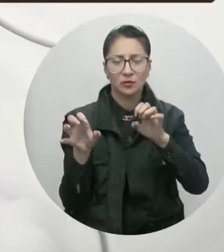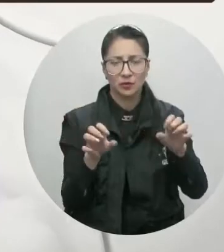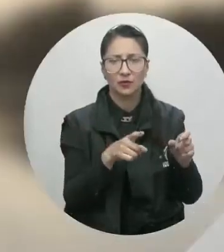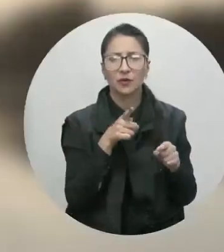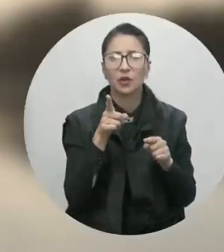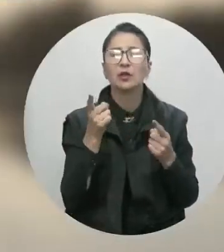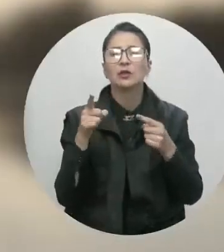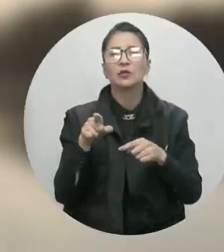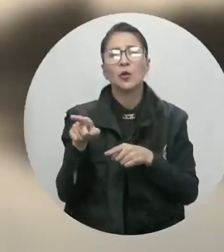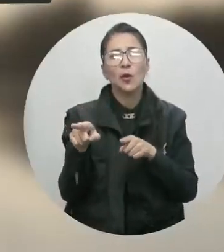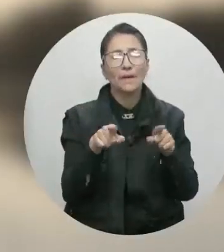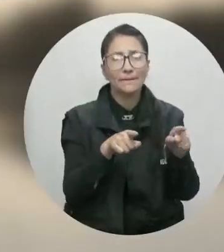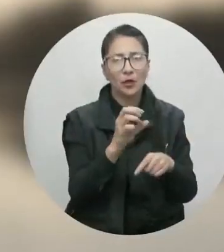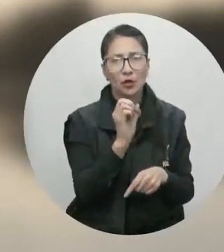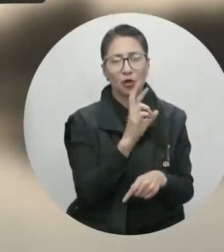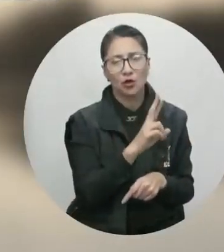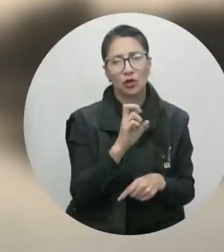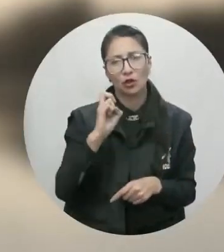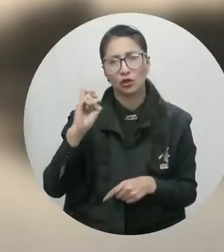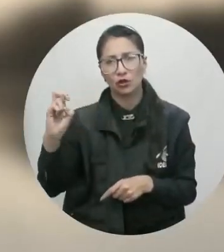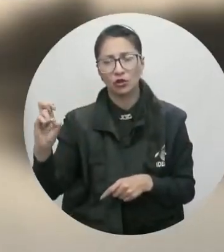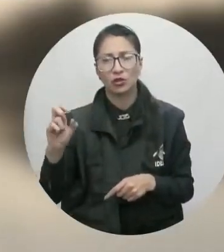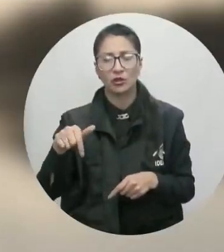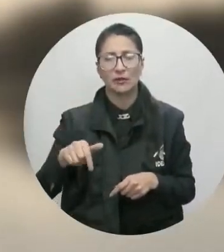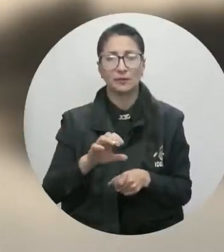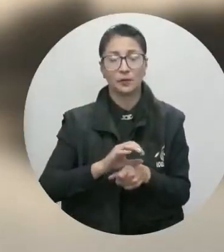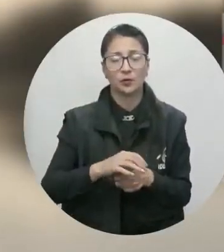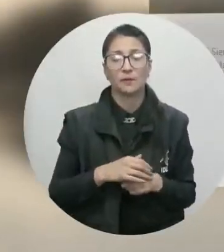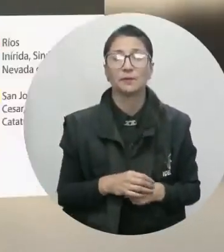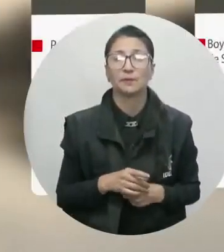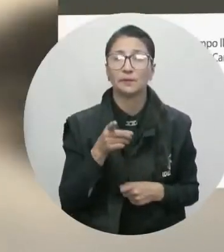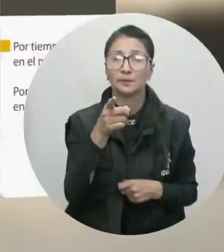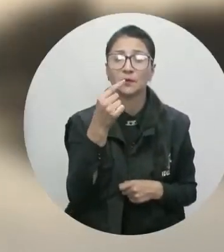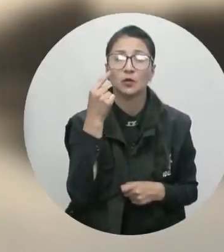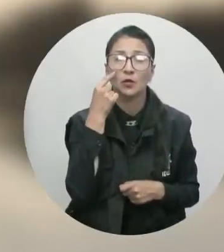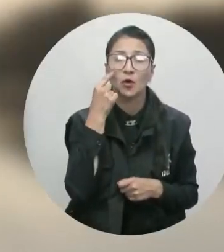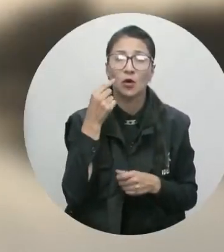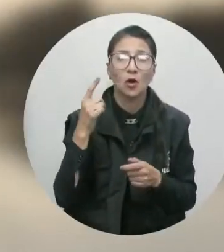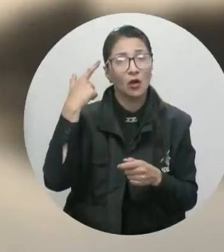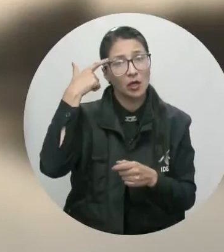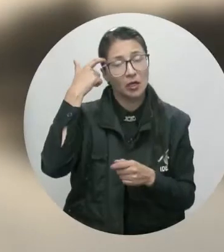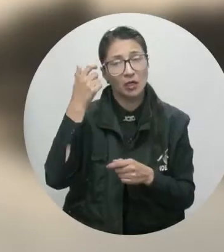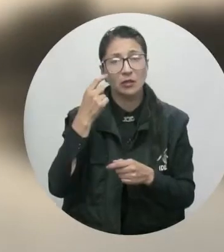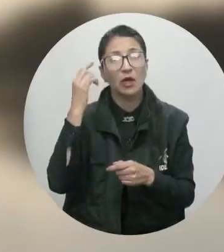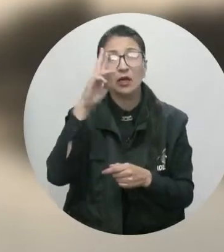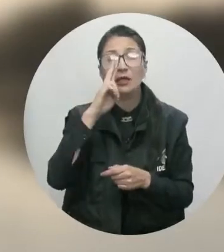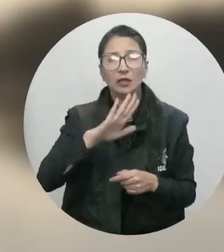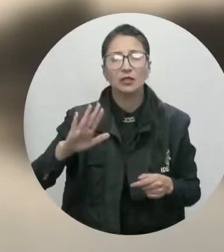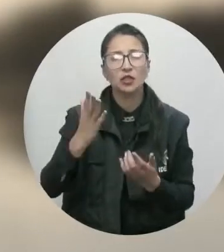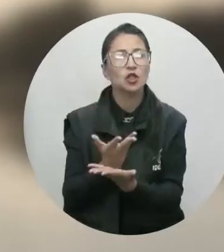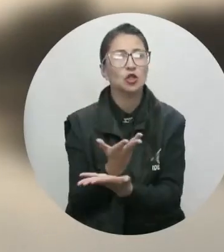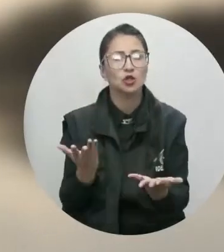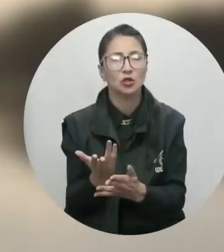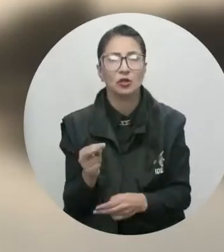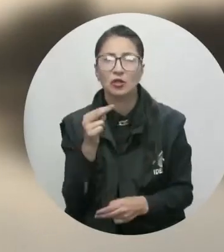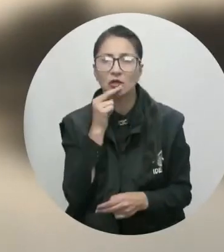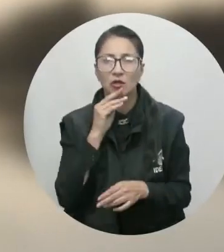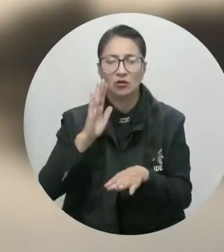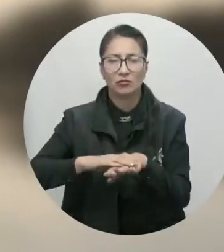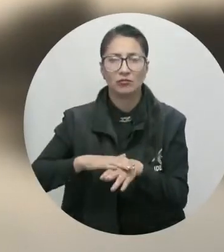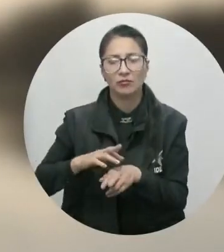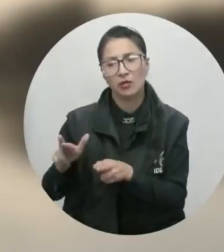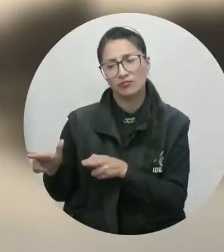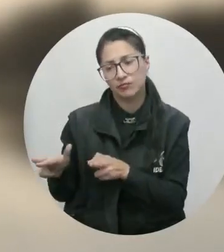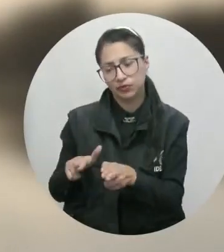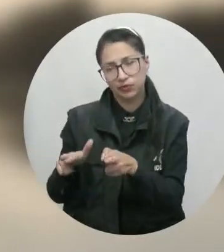sectores del oriente y noroccidente de la ciudad. Mucha atención a las principales alertas para hoy a nivel nacional. Alerta roja por alta posibilidad de crecientes